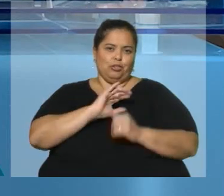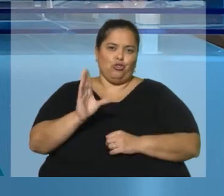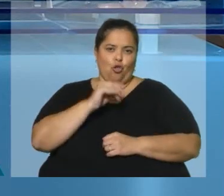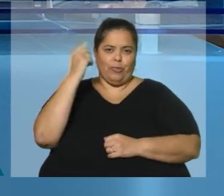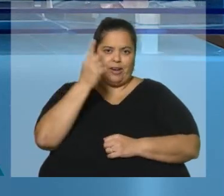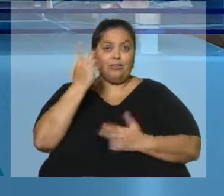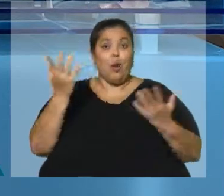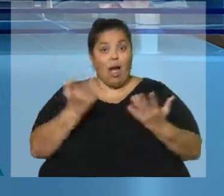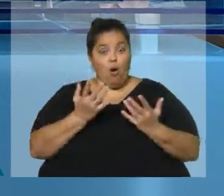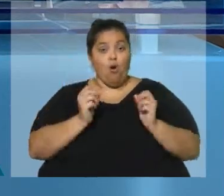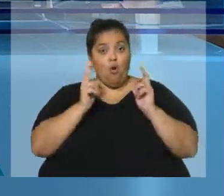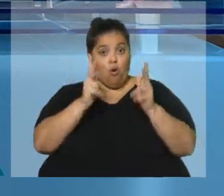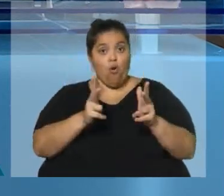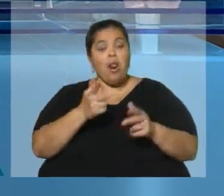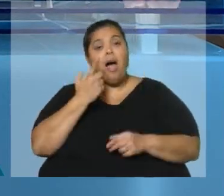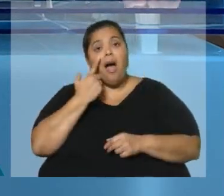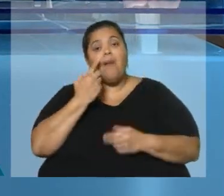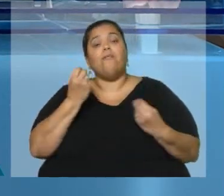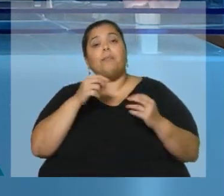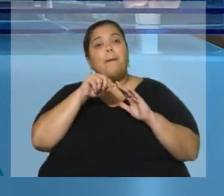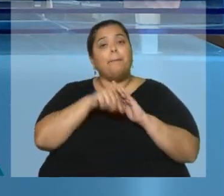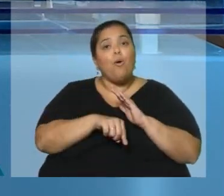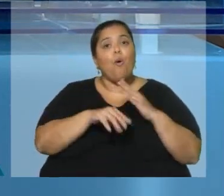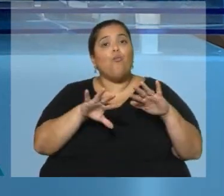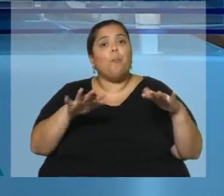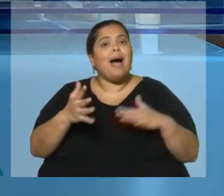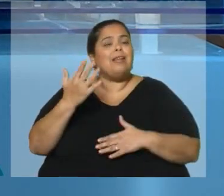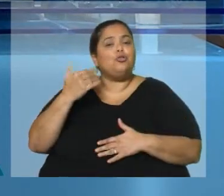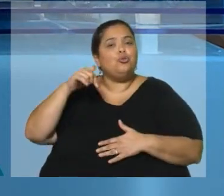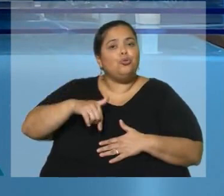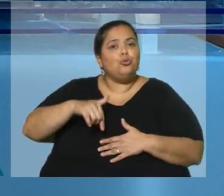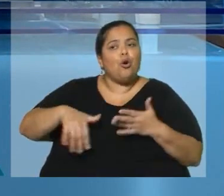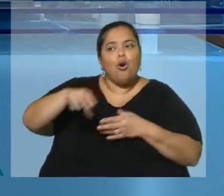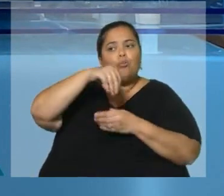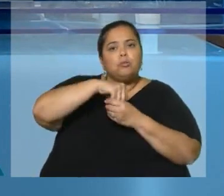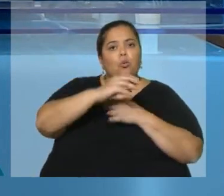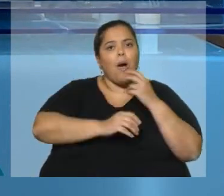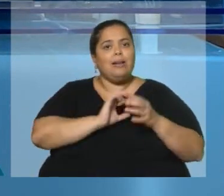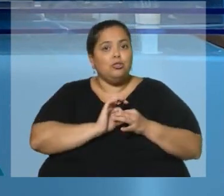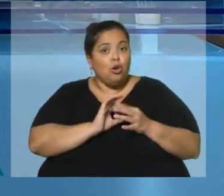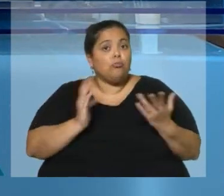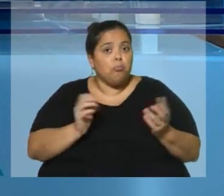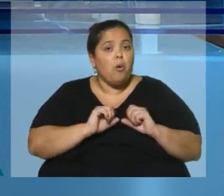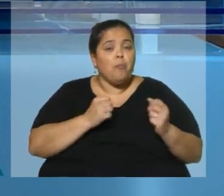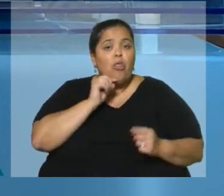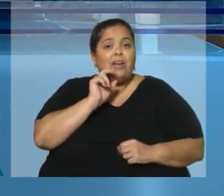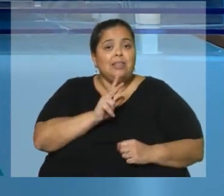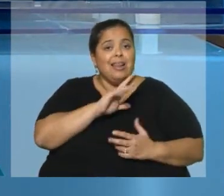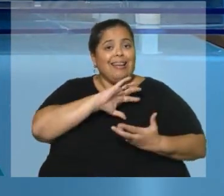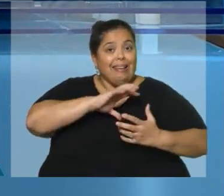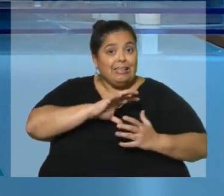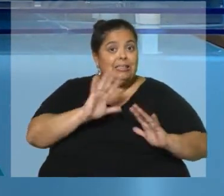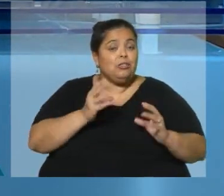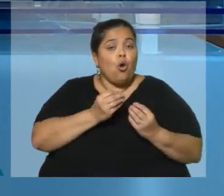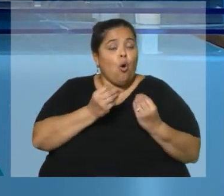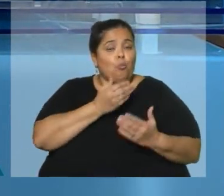Llegó el momento de darle una mirada un poquito más profunda a lo que ha sucedido al interior de la coalición de gobierno. Se va a hablar de una crisis, se puede decir, en este